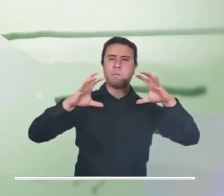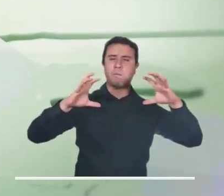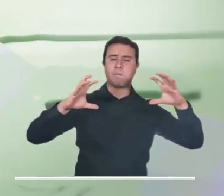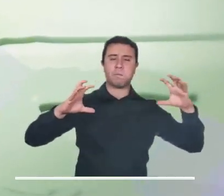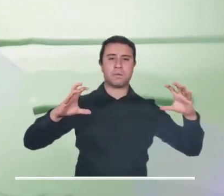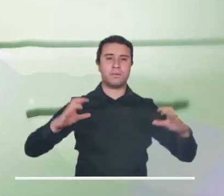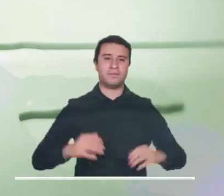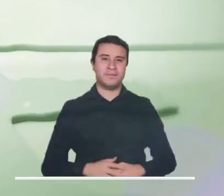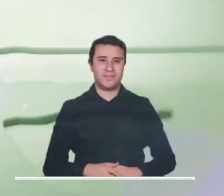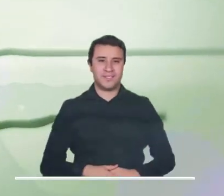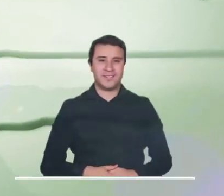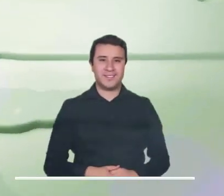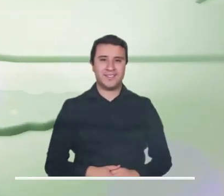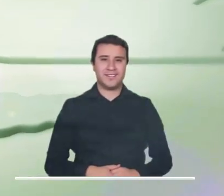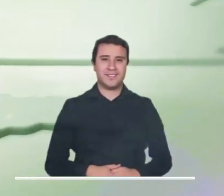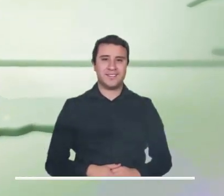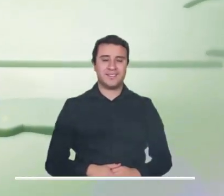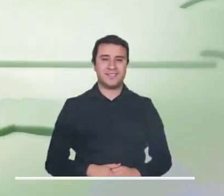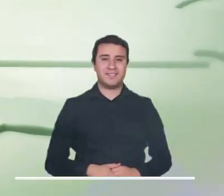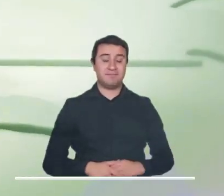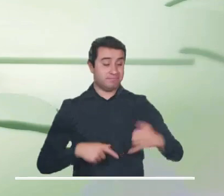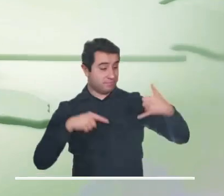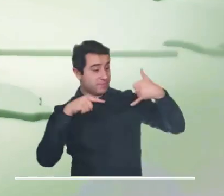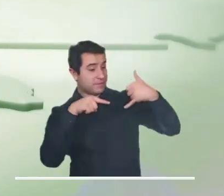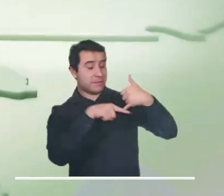ocasión se espera un cielo parcialmente cubierto.